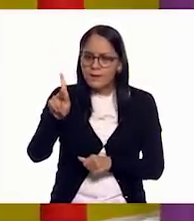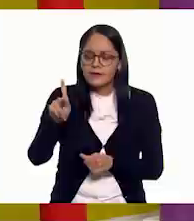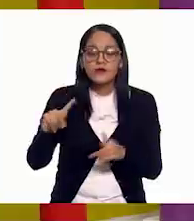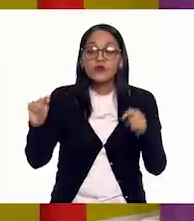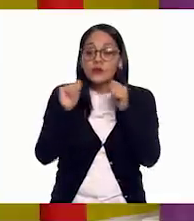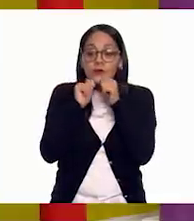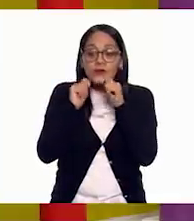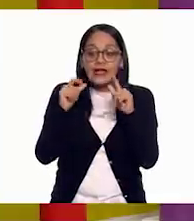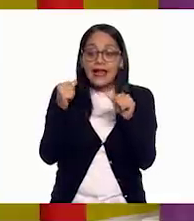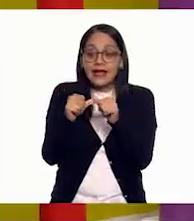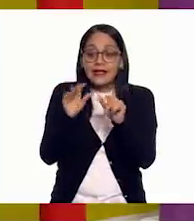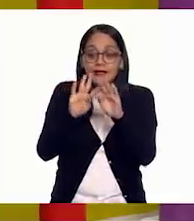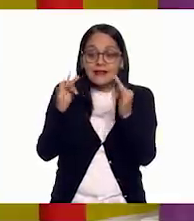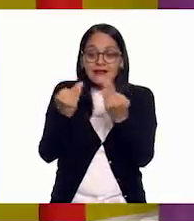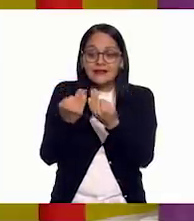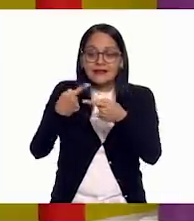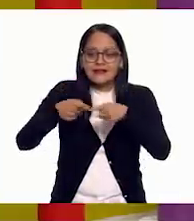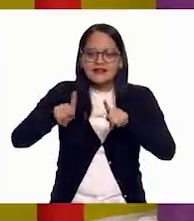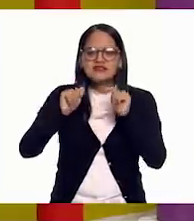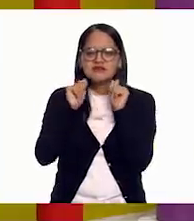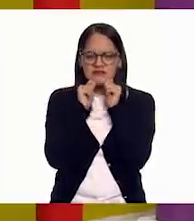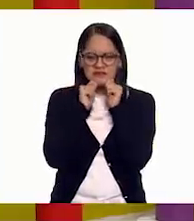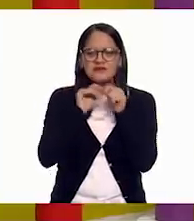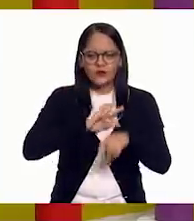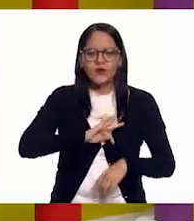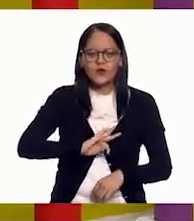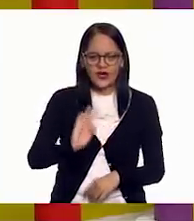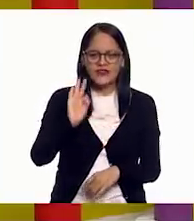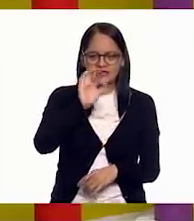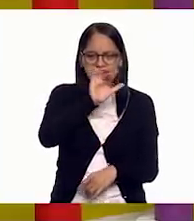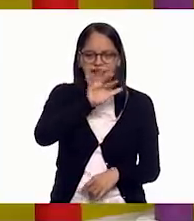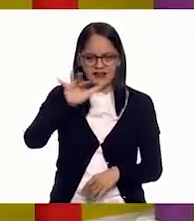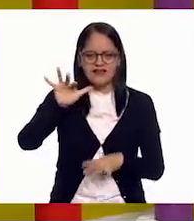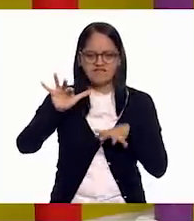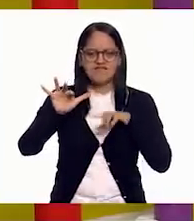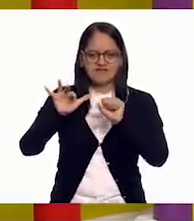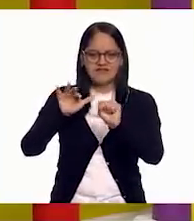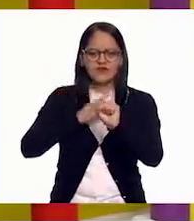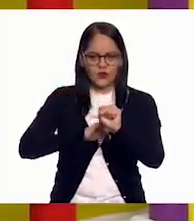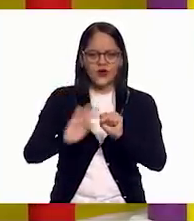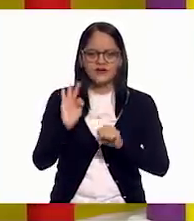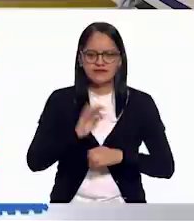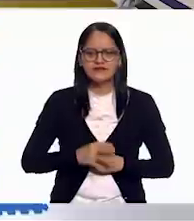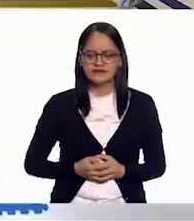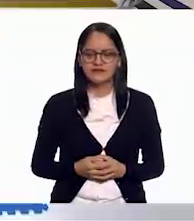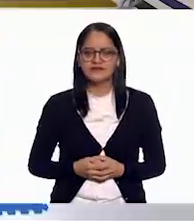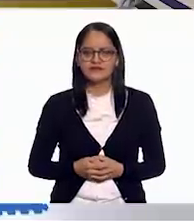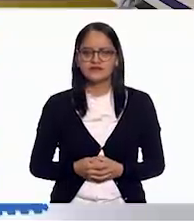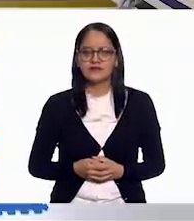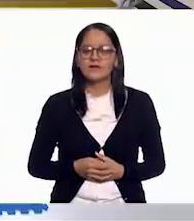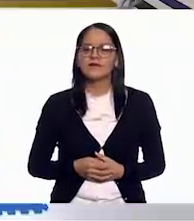sea diferente, sí puedes lograr leer la palabra que viene ahí.